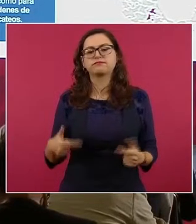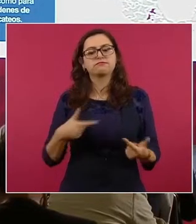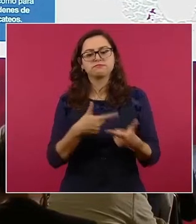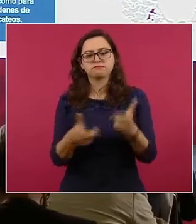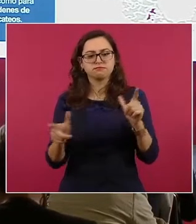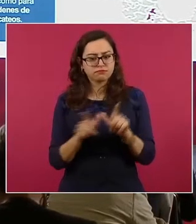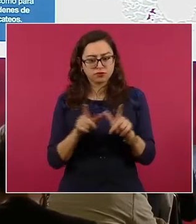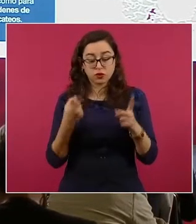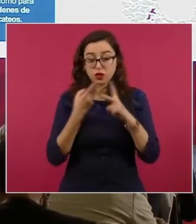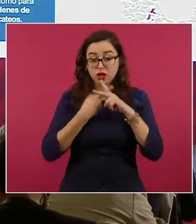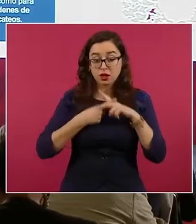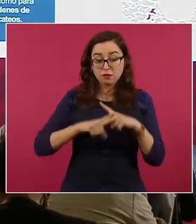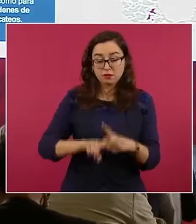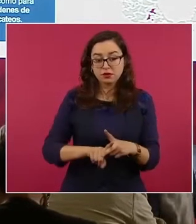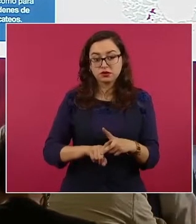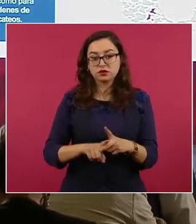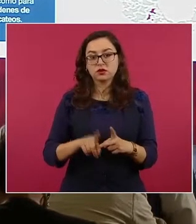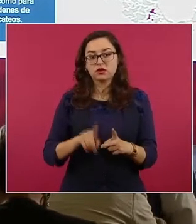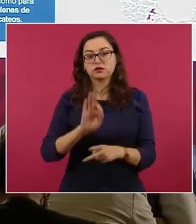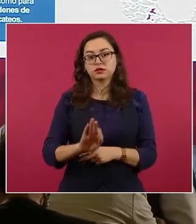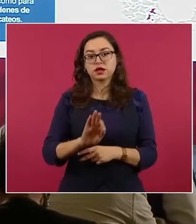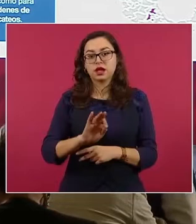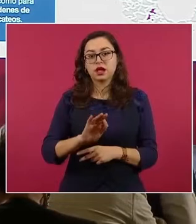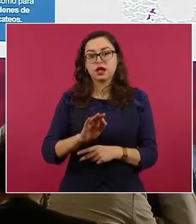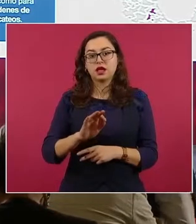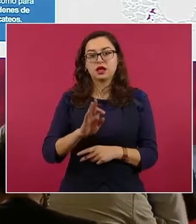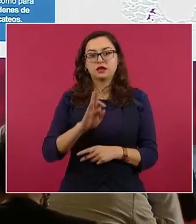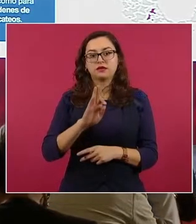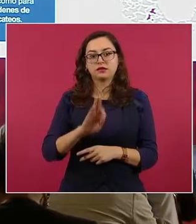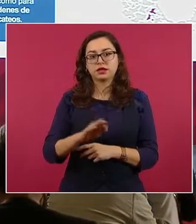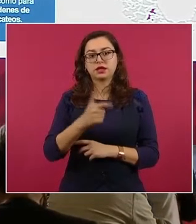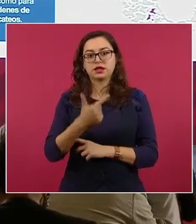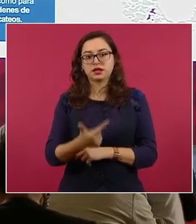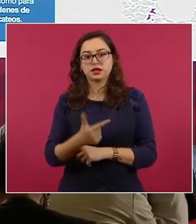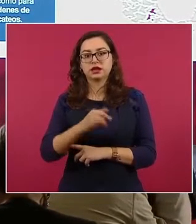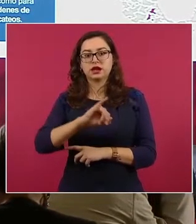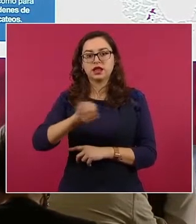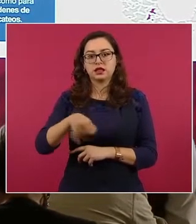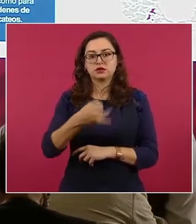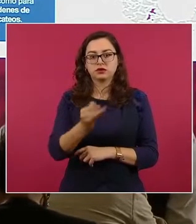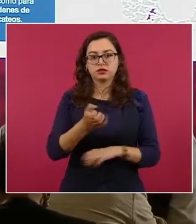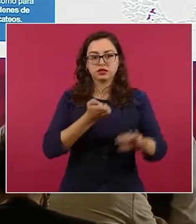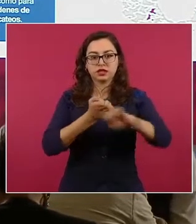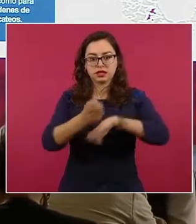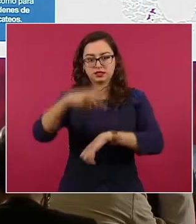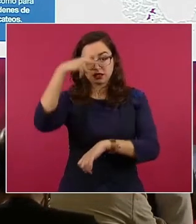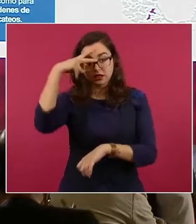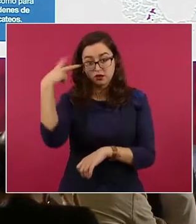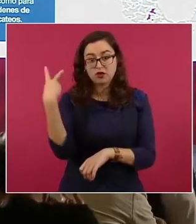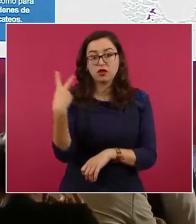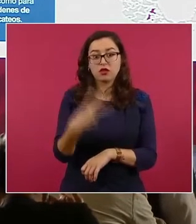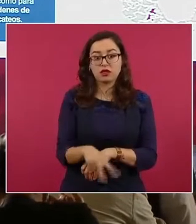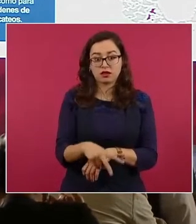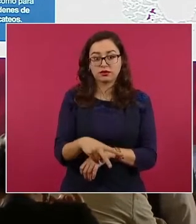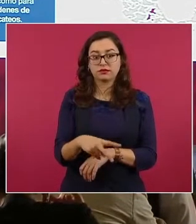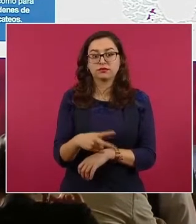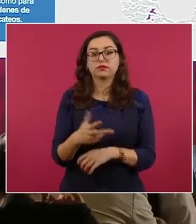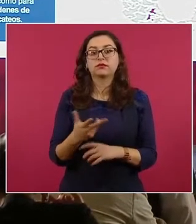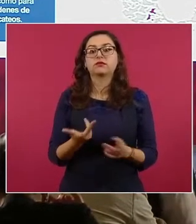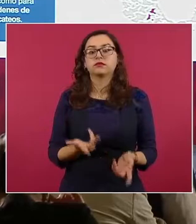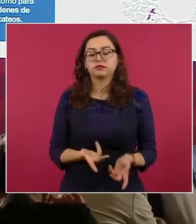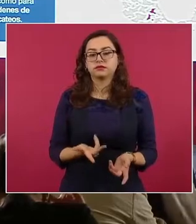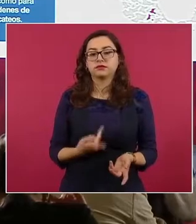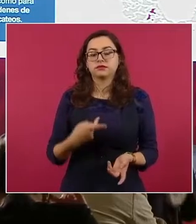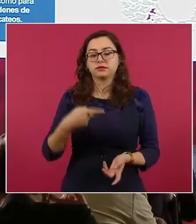en la Fiscalía General de Justicia del Estado de México, ahí con el fiscal José Luis Cervantes, pero se pretende que